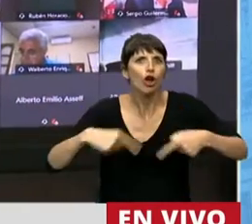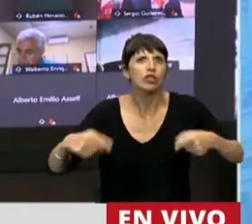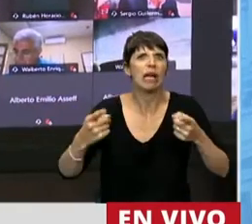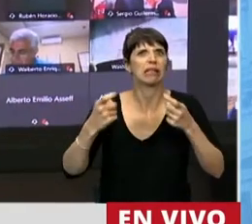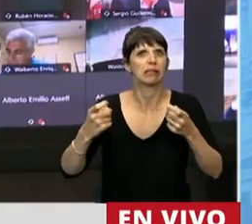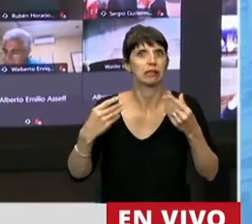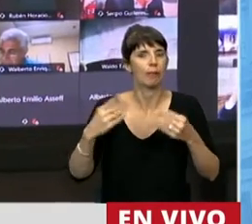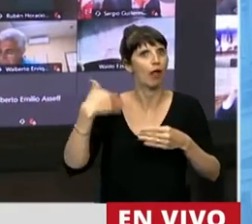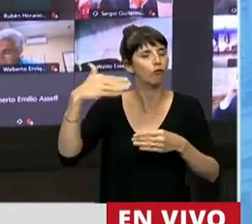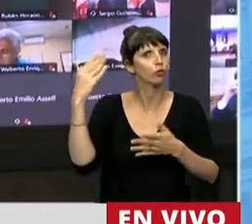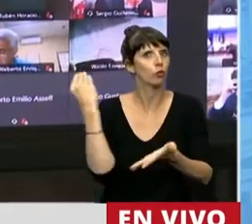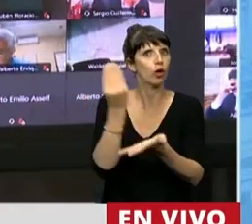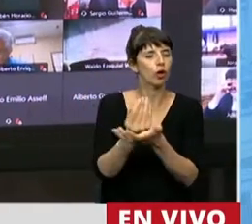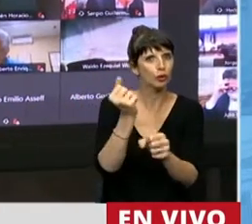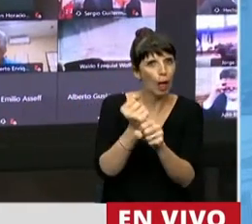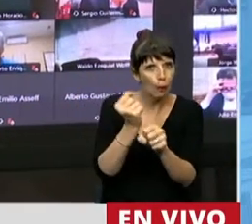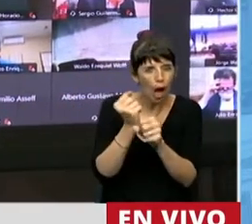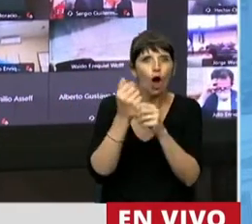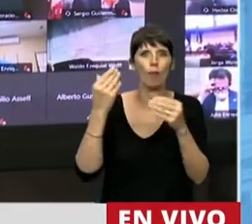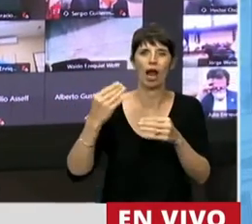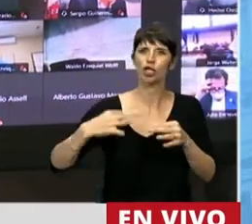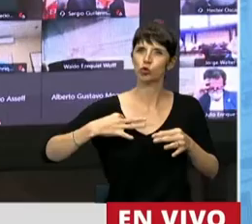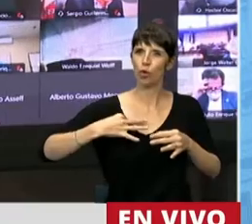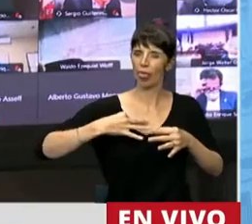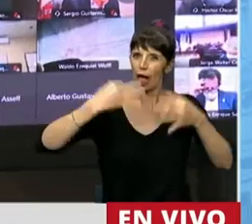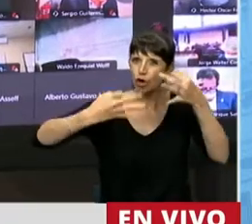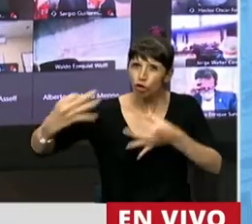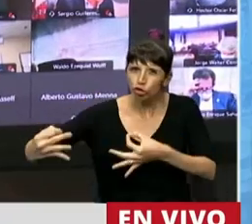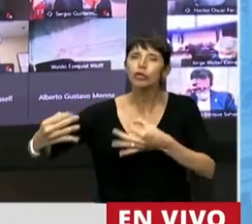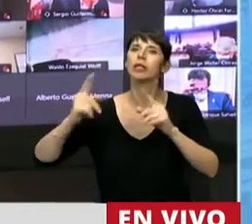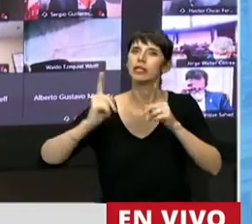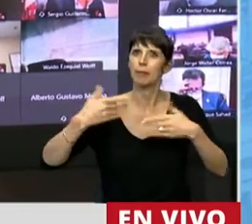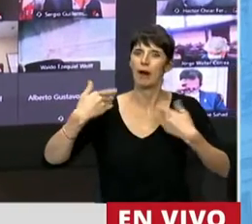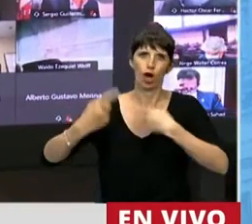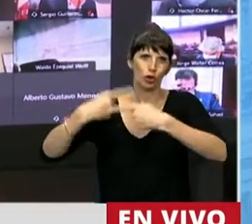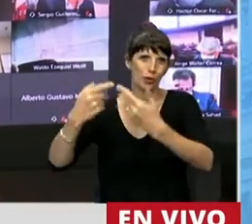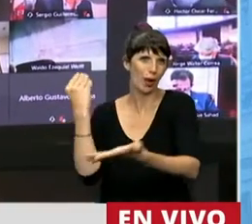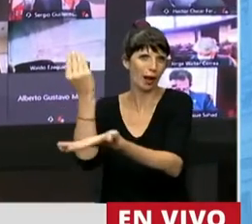de trabajo, para la construcción de ciudadanía y para la continuidad de sus estudios.